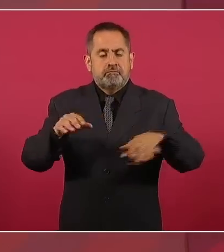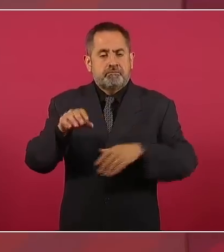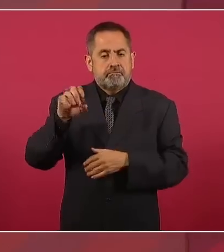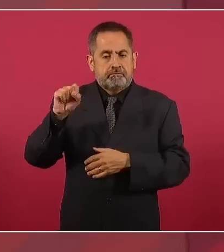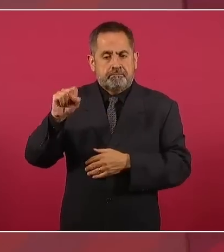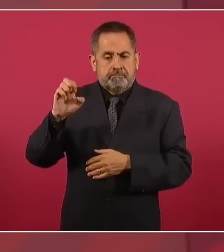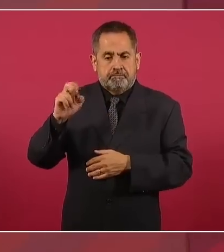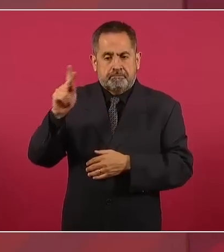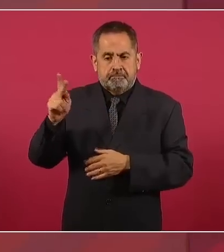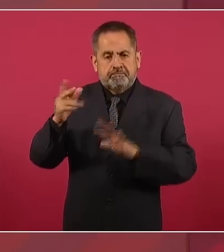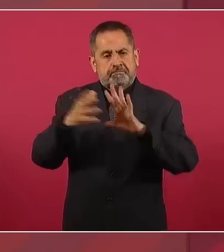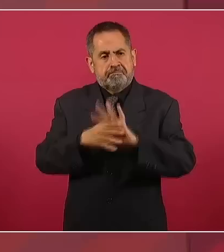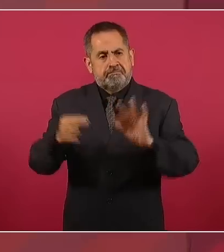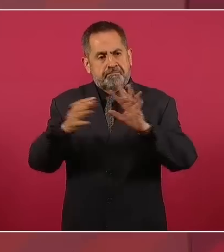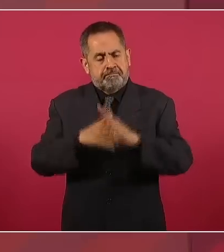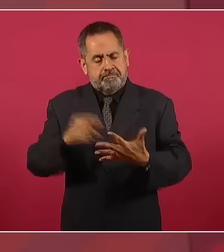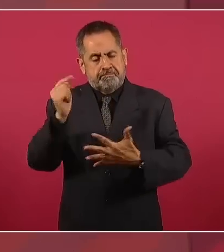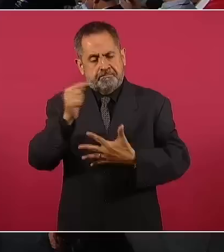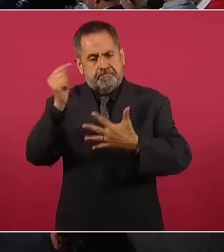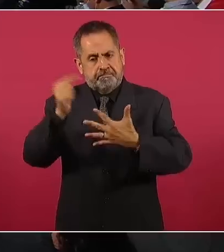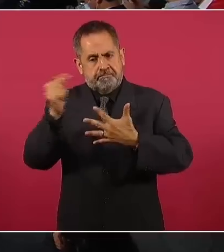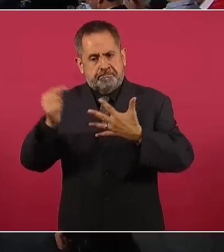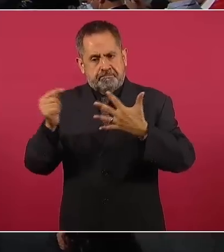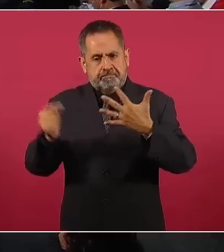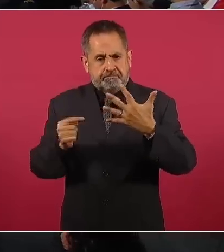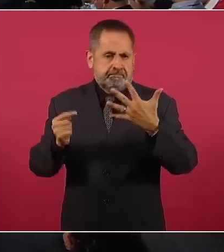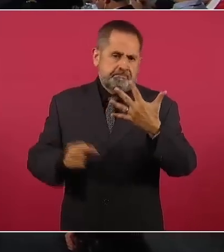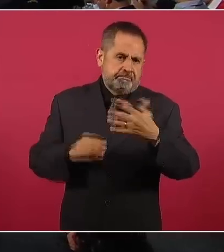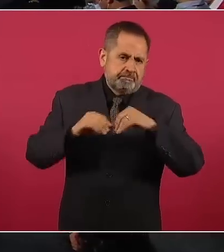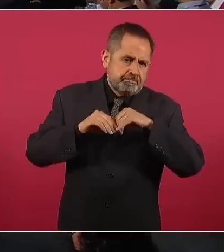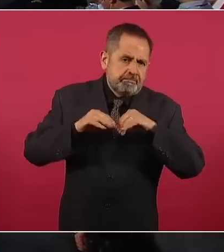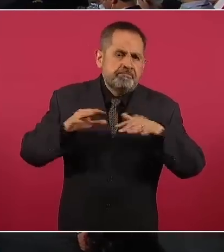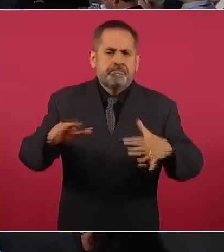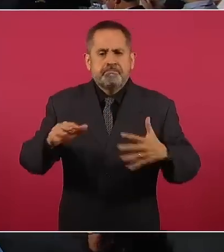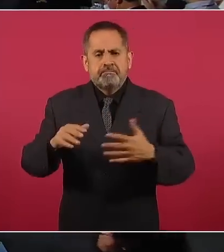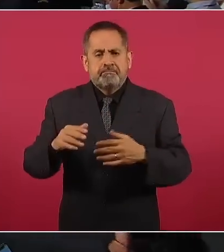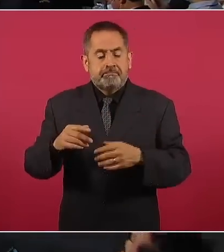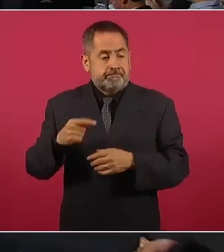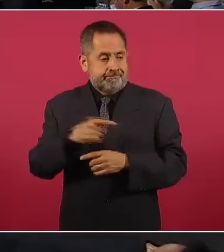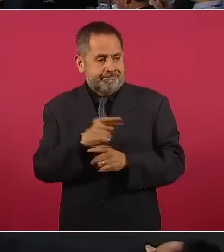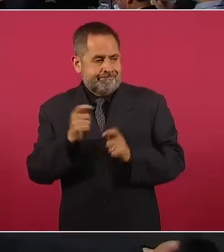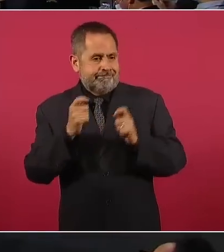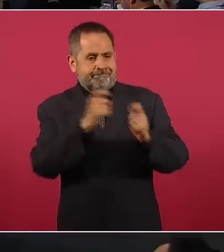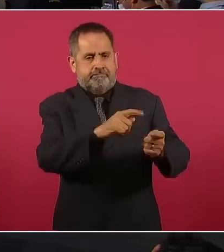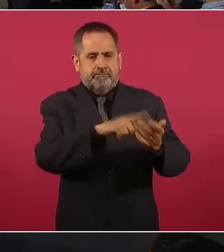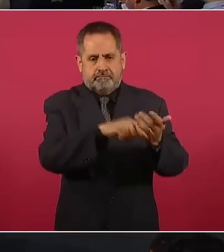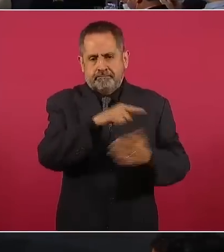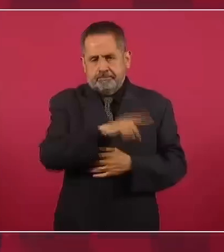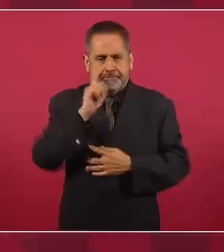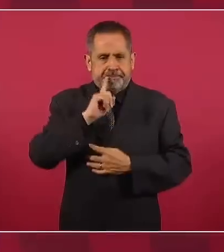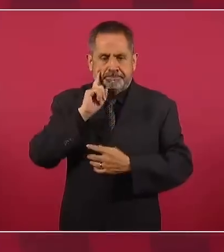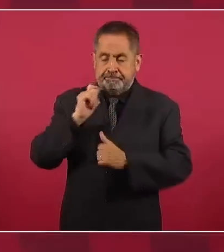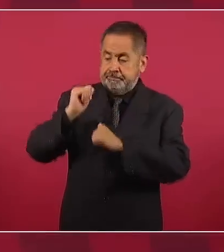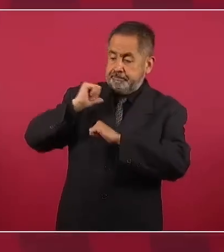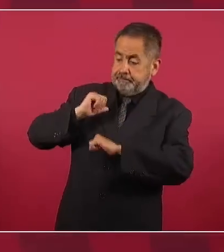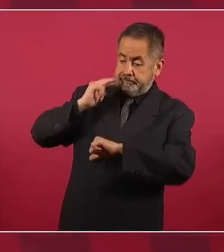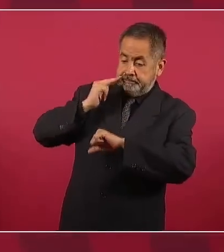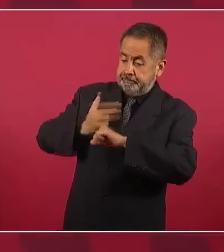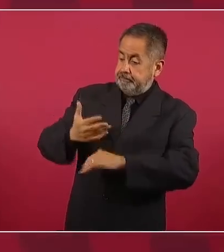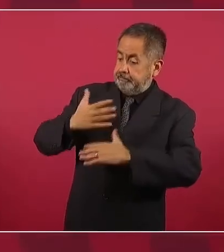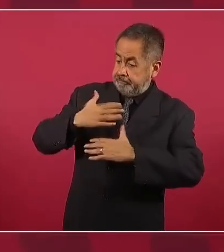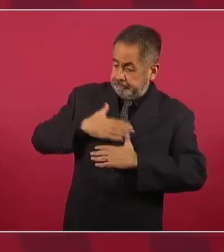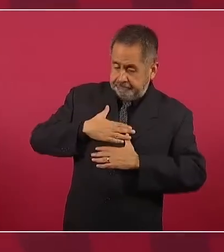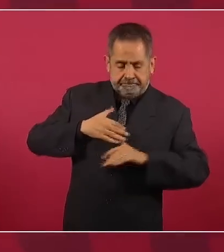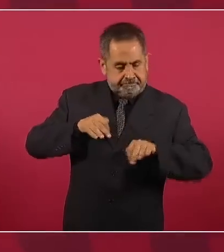lo realizado desde que ha estado a cargo de la Secretaría de